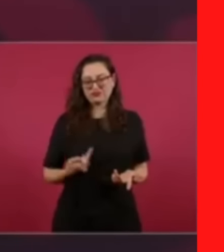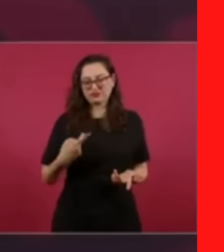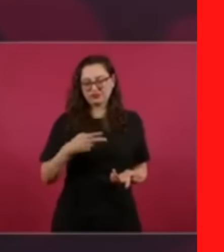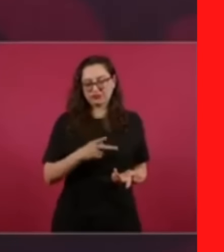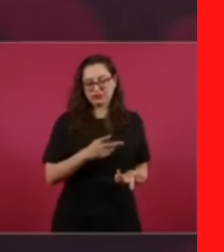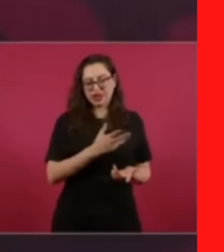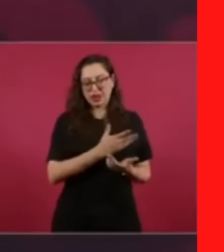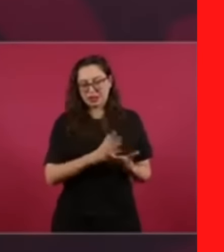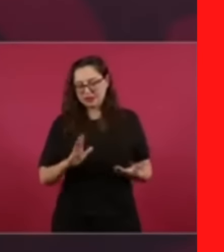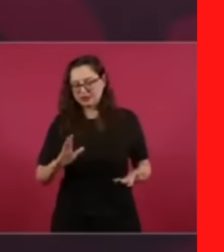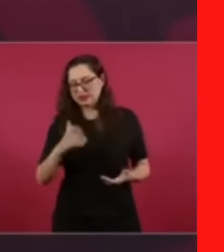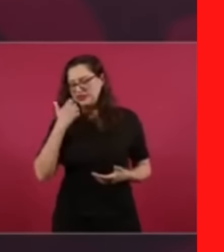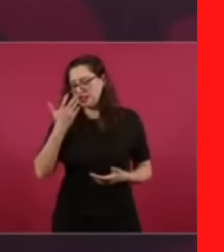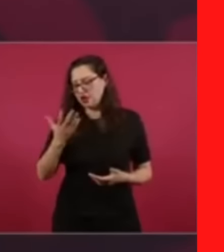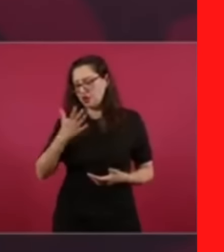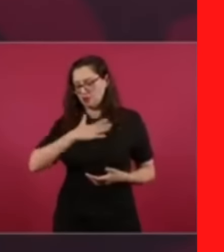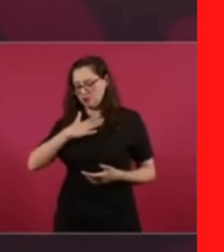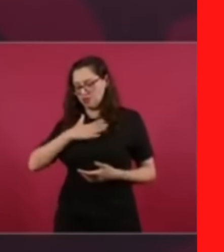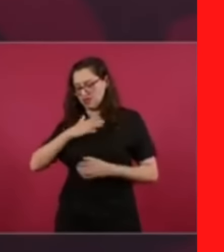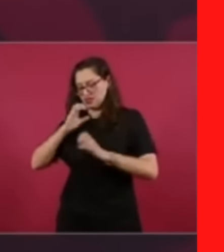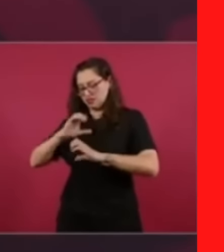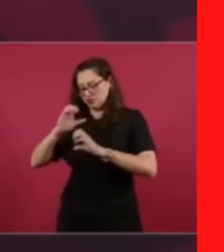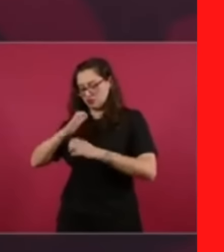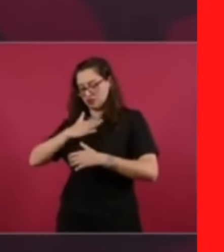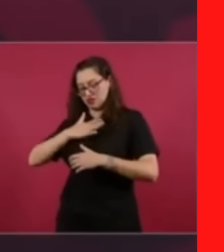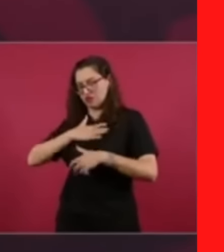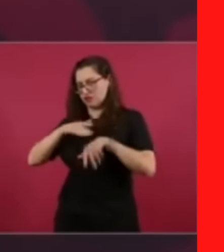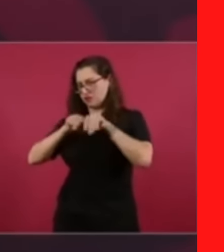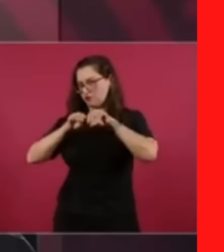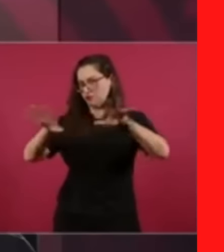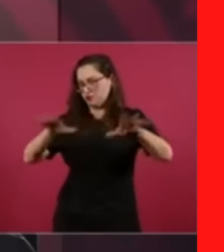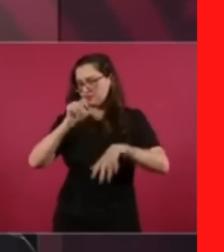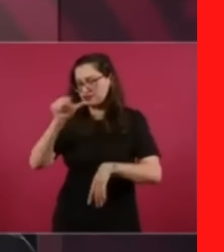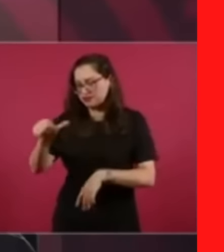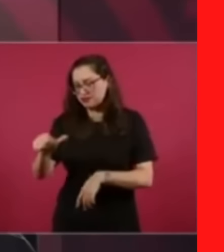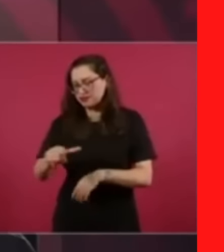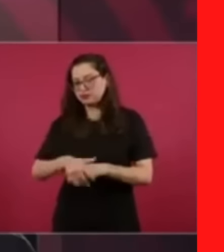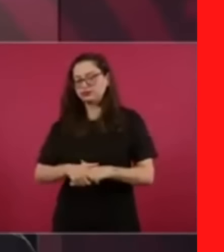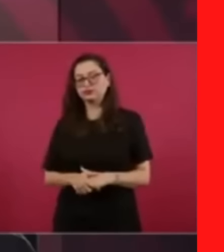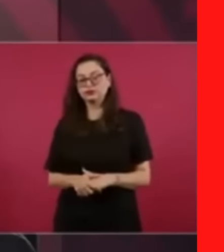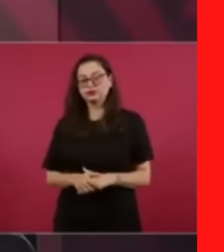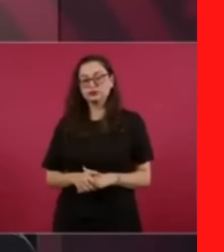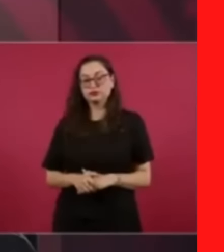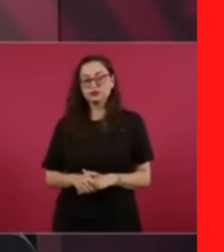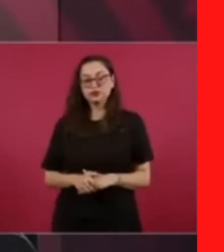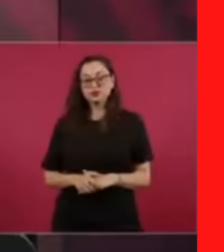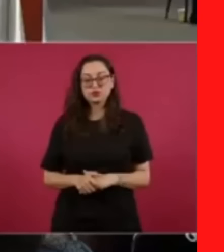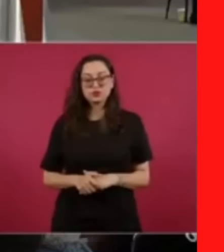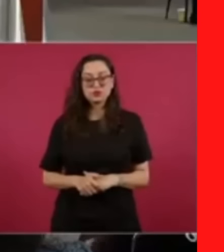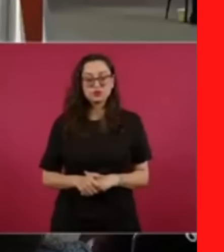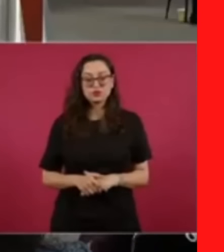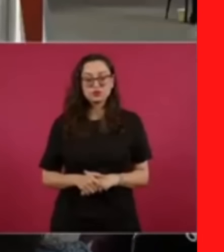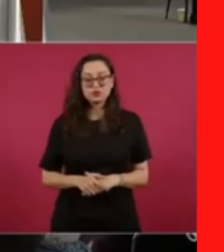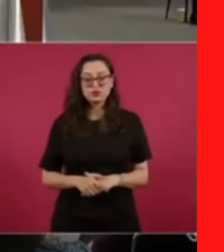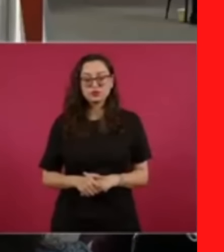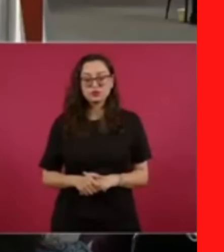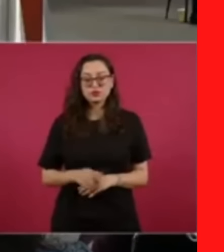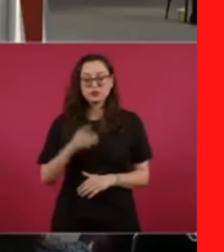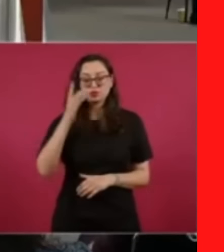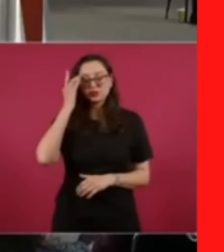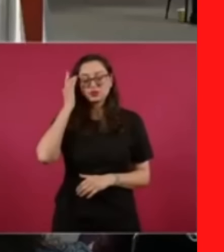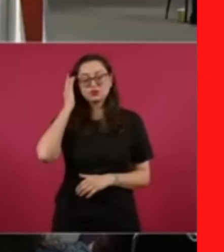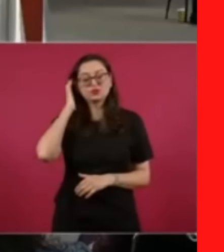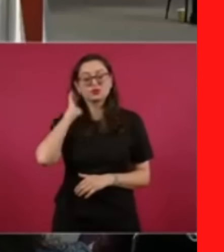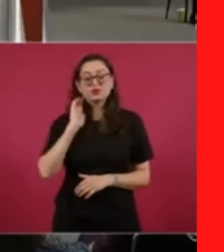mí, o sea, de lo que siento, por